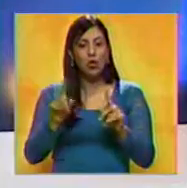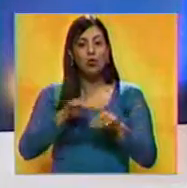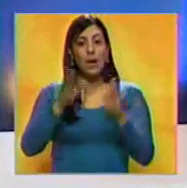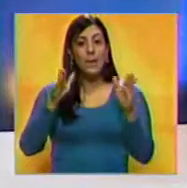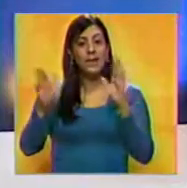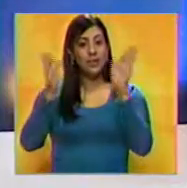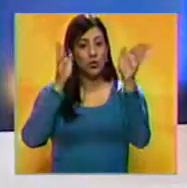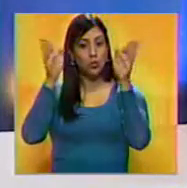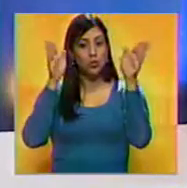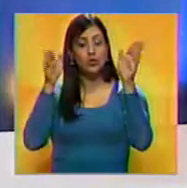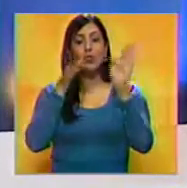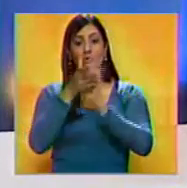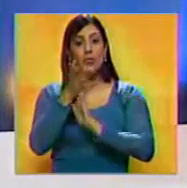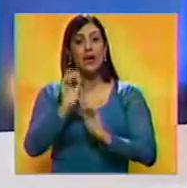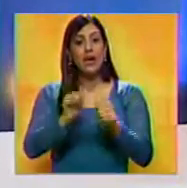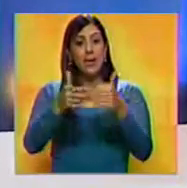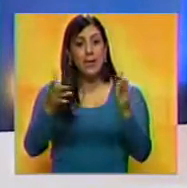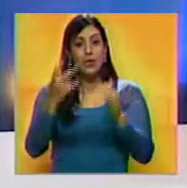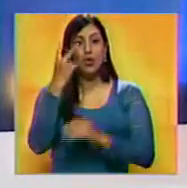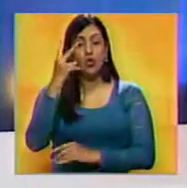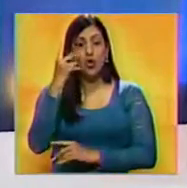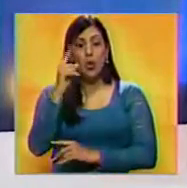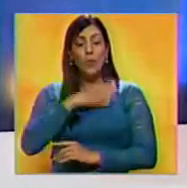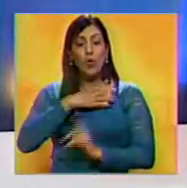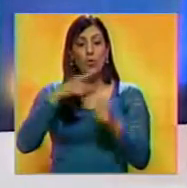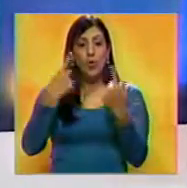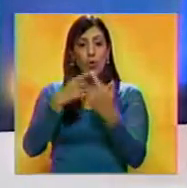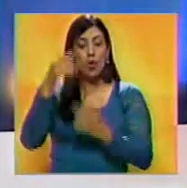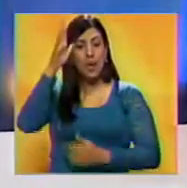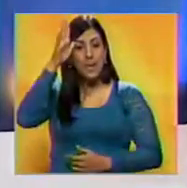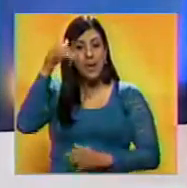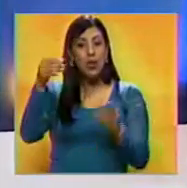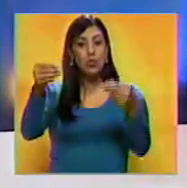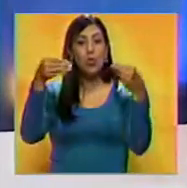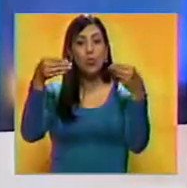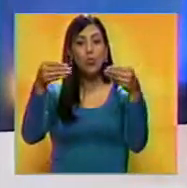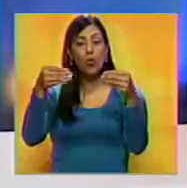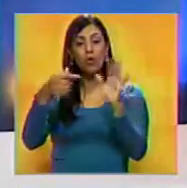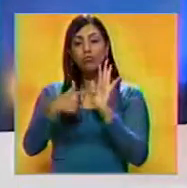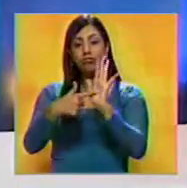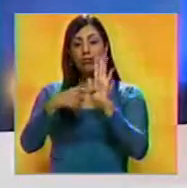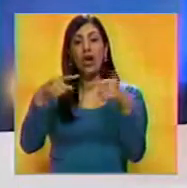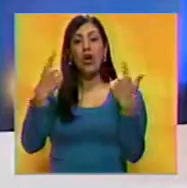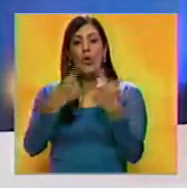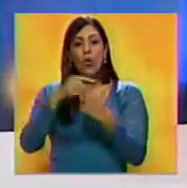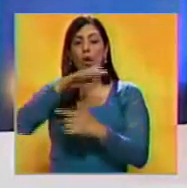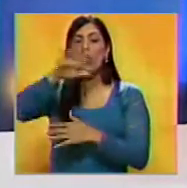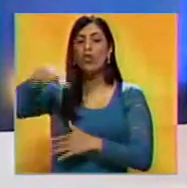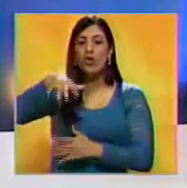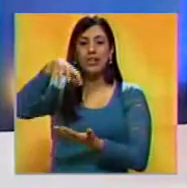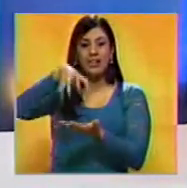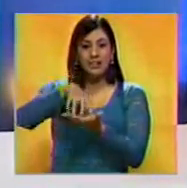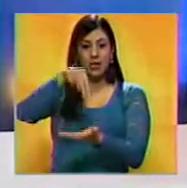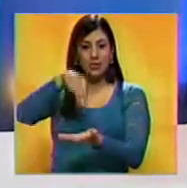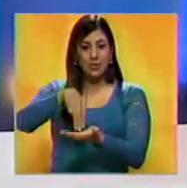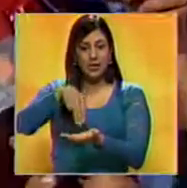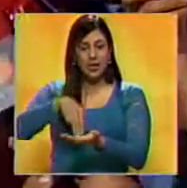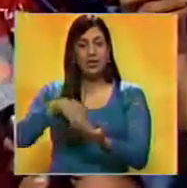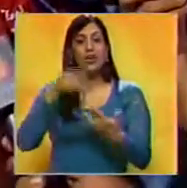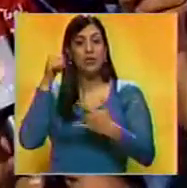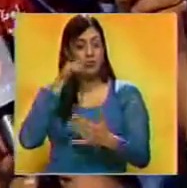La ministra de turismo Marleni Contreras inauguró los dos primeros módulos de sanitarios públicos ubicados en el municipio Pedro Gual del estado Miranda.